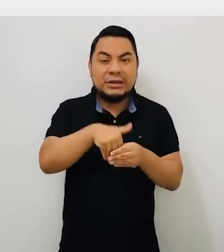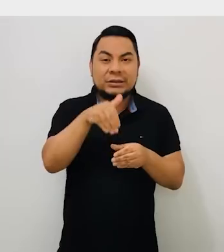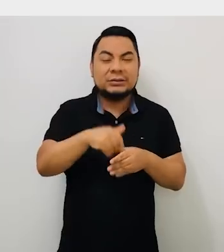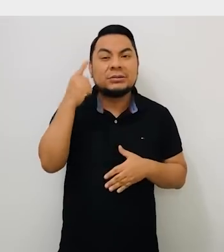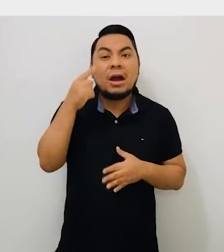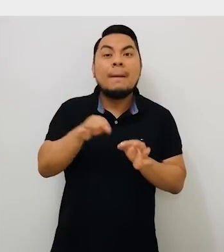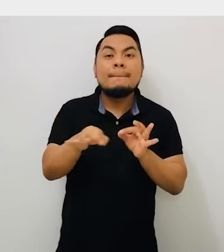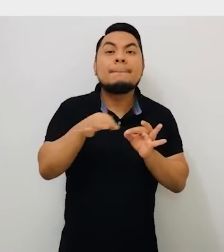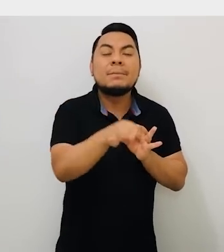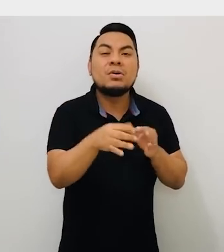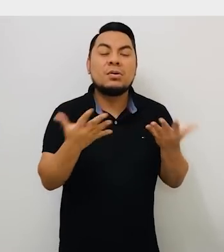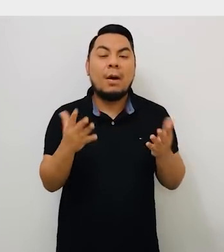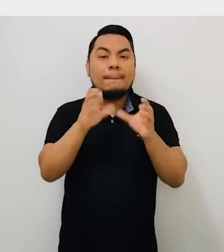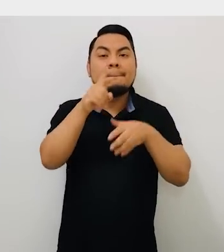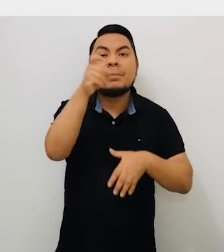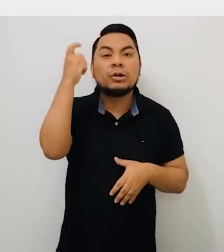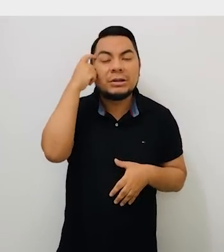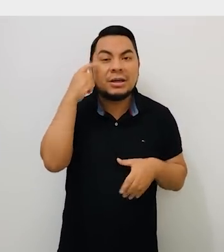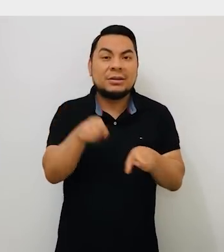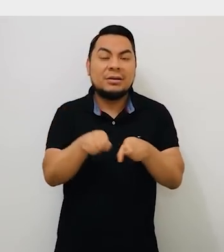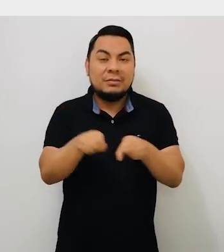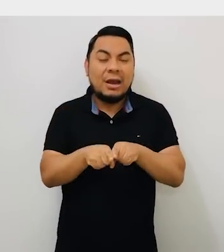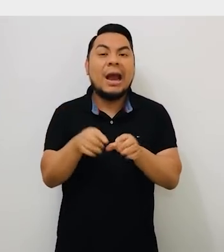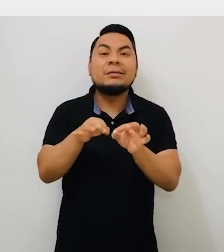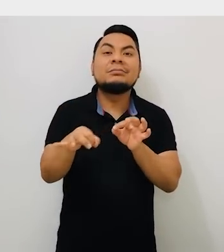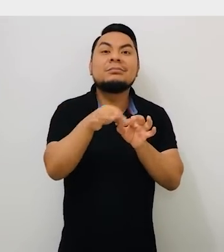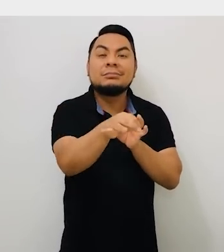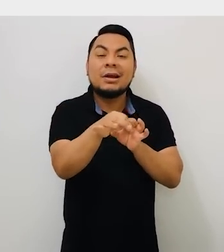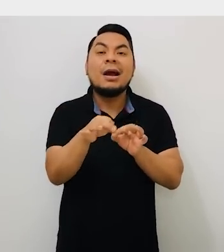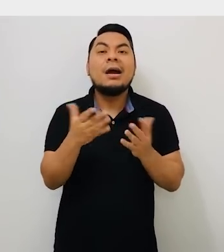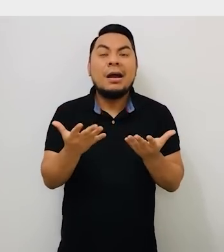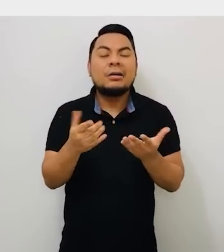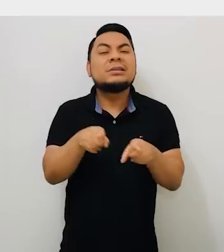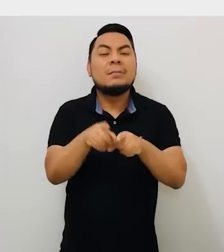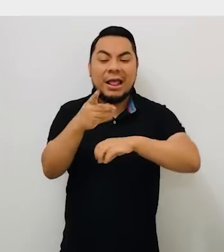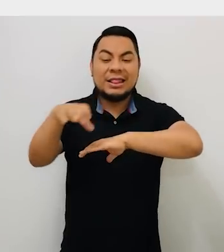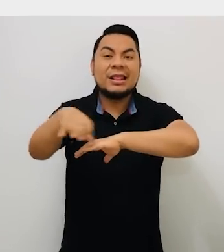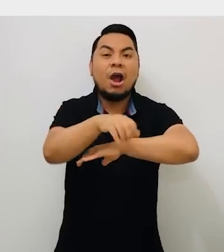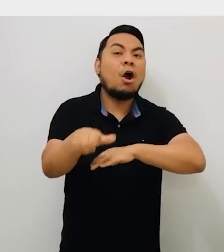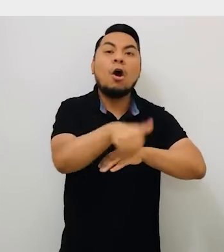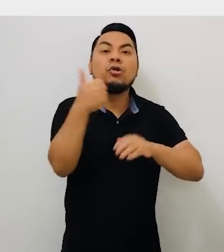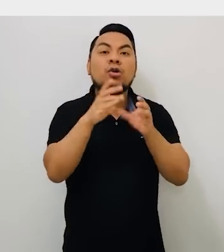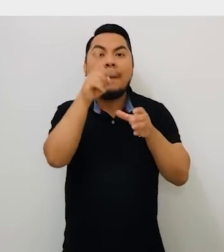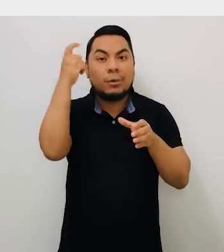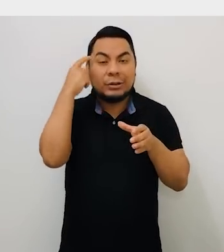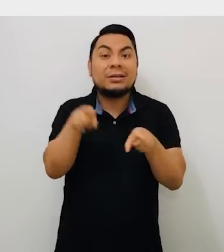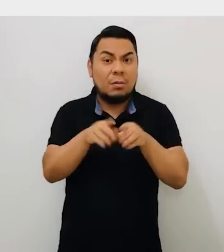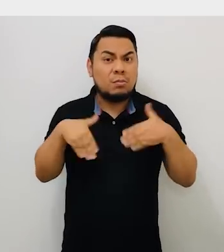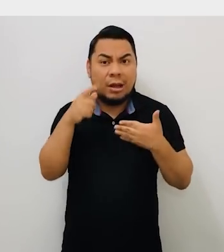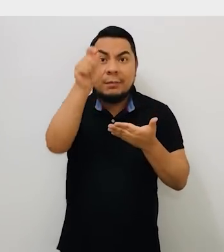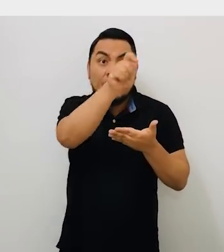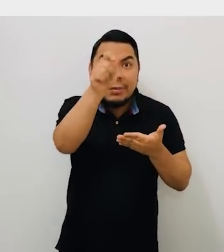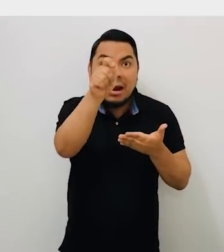podrás votar en la elección provincial por un partido político o un movimiento regional y en la elección distrital por otra